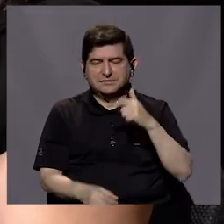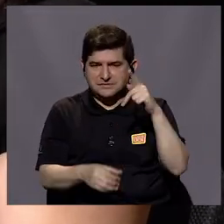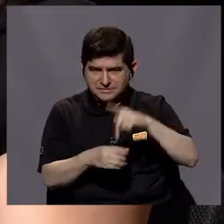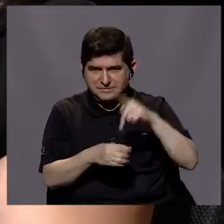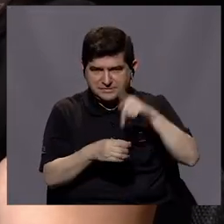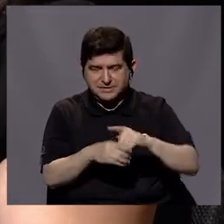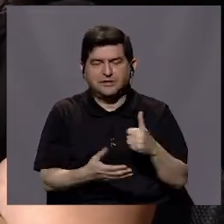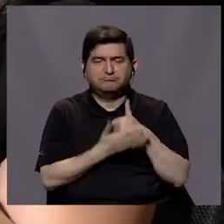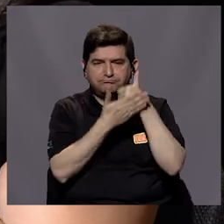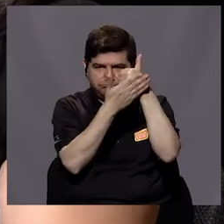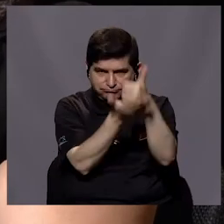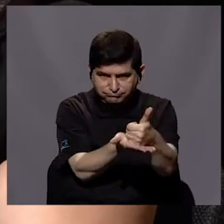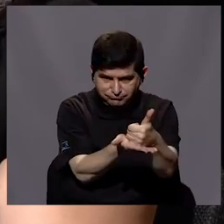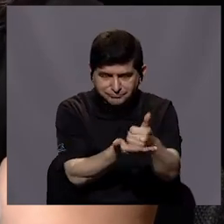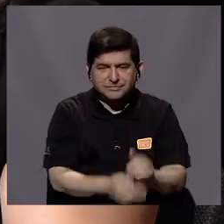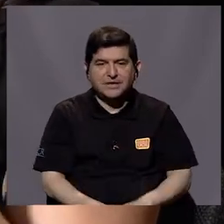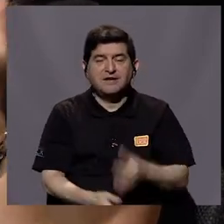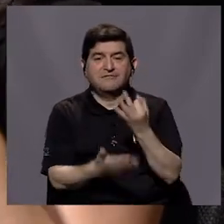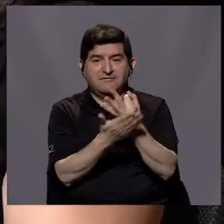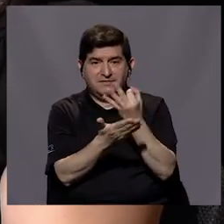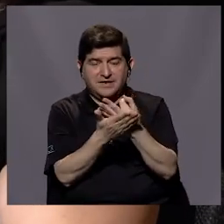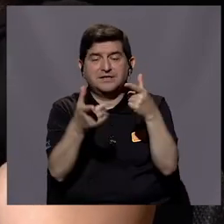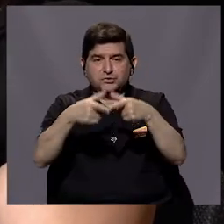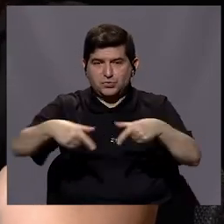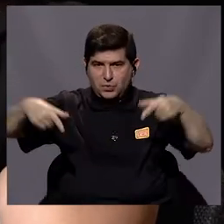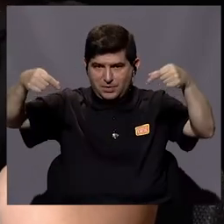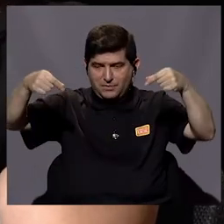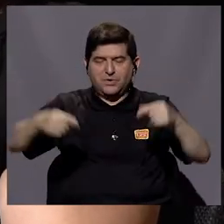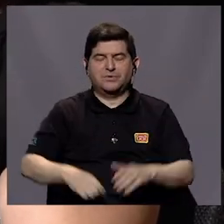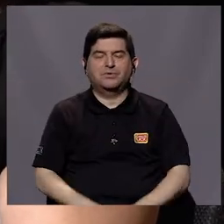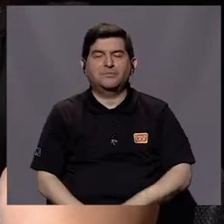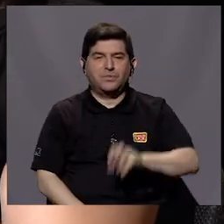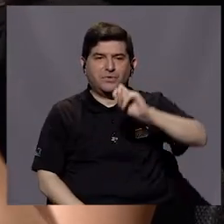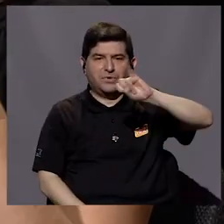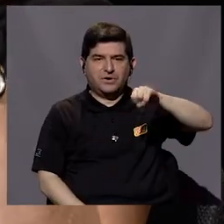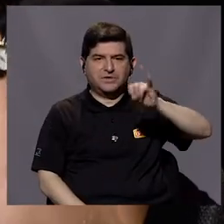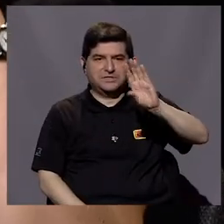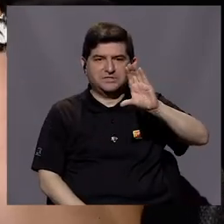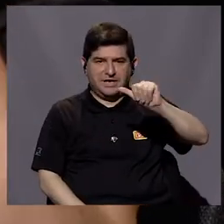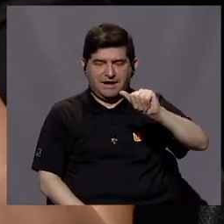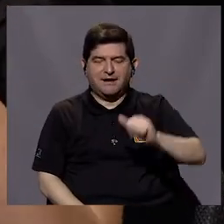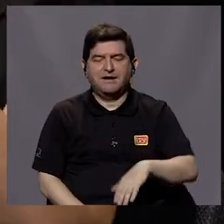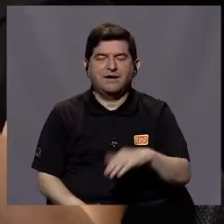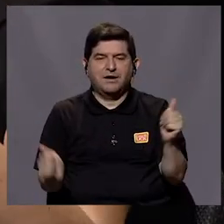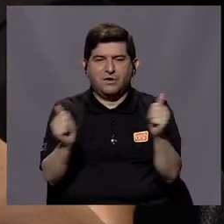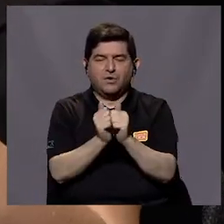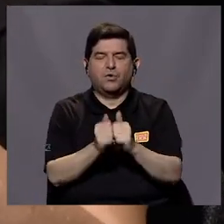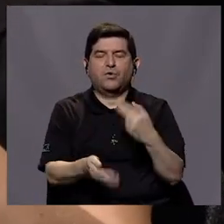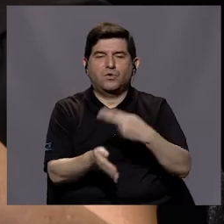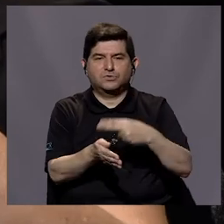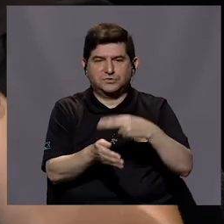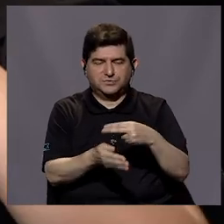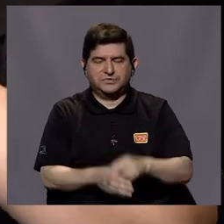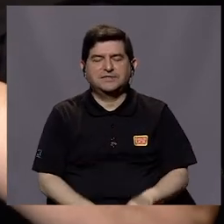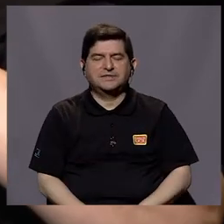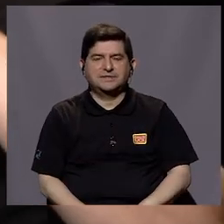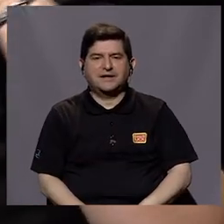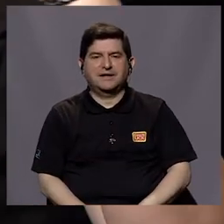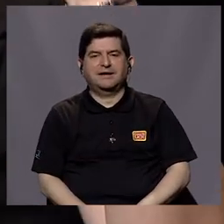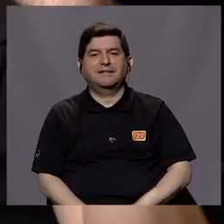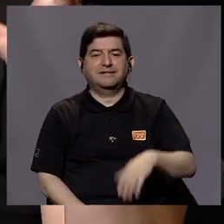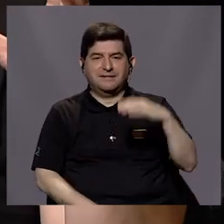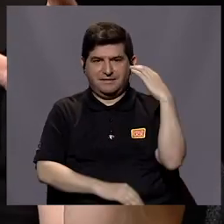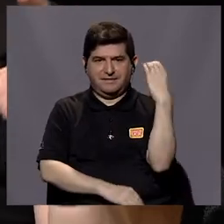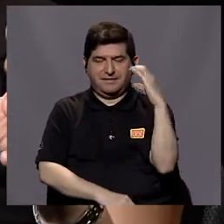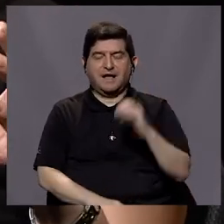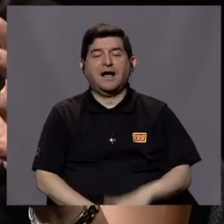muy activa en una colaboración que fue financiada por Japón por el JICA junto con el hospital Max Peralta y se hizo todo